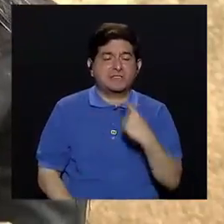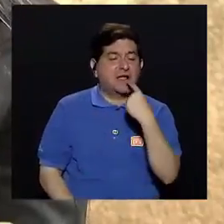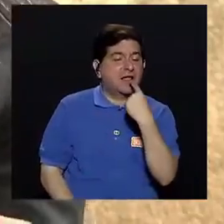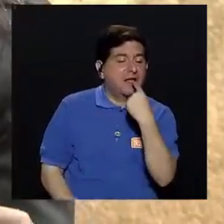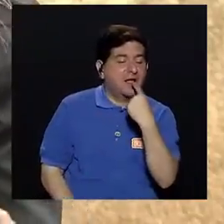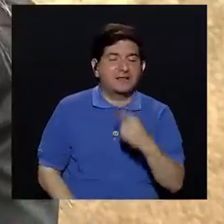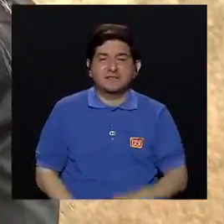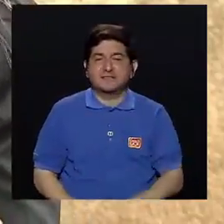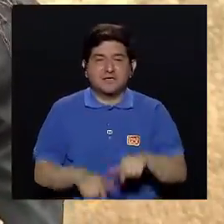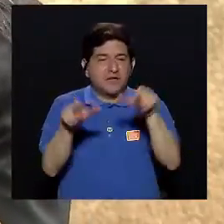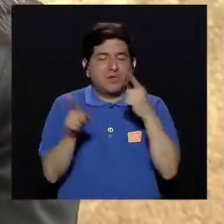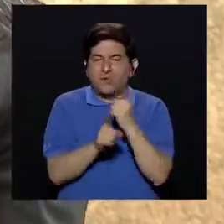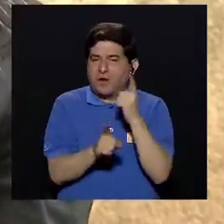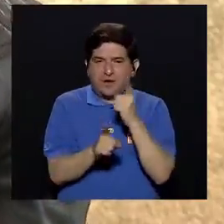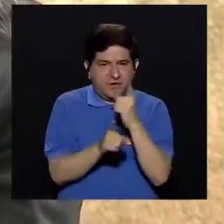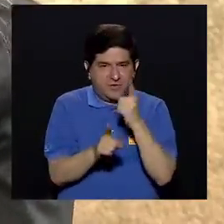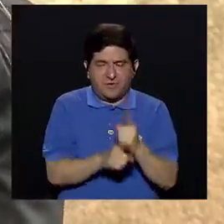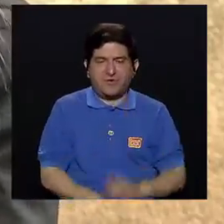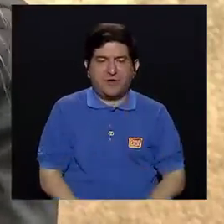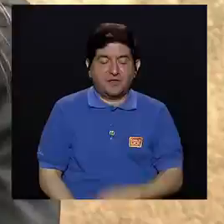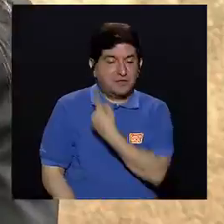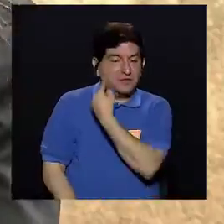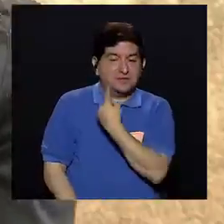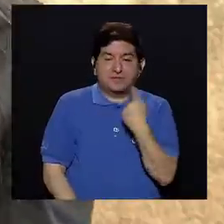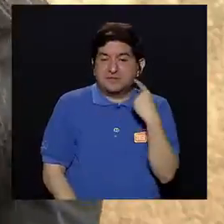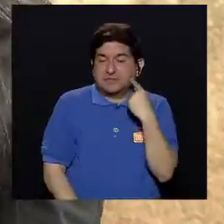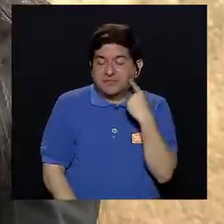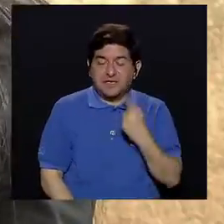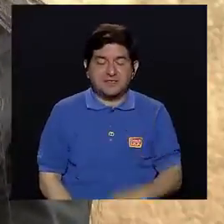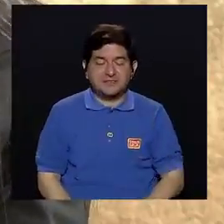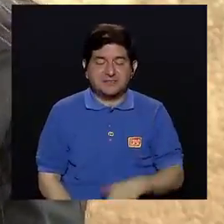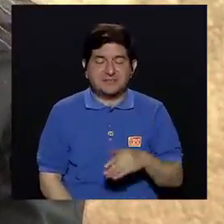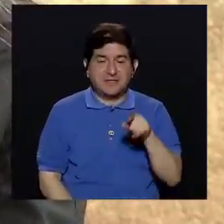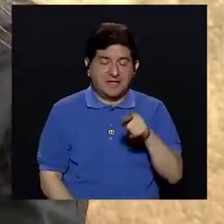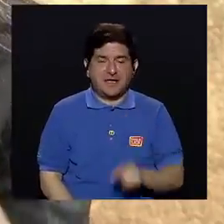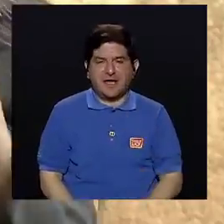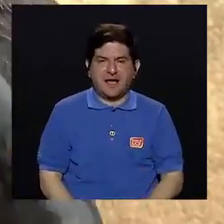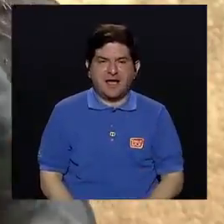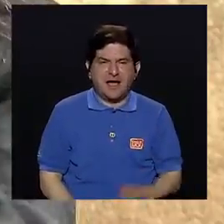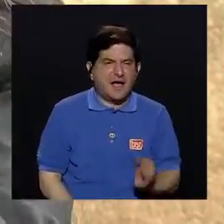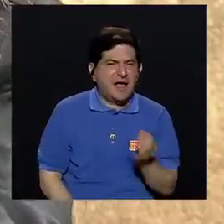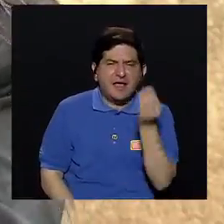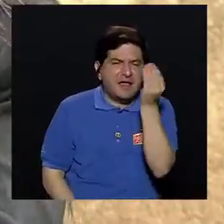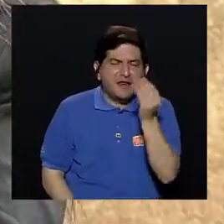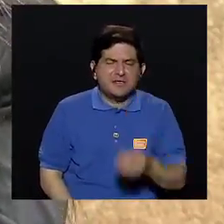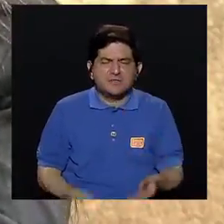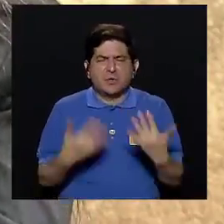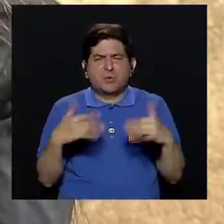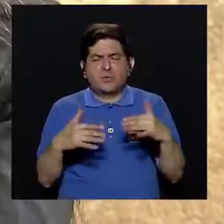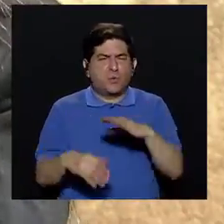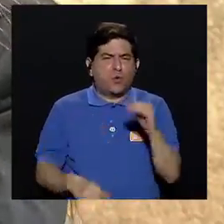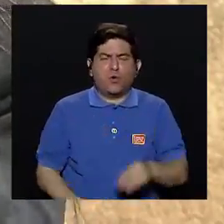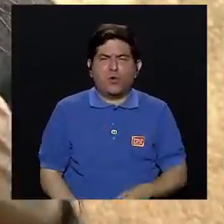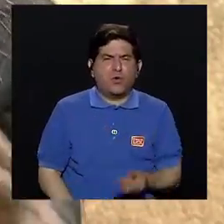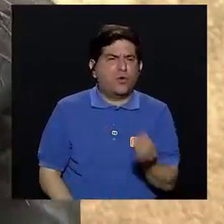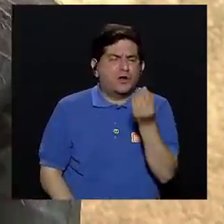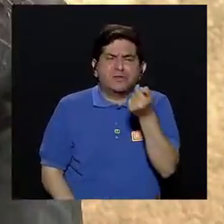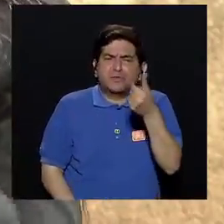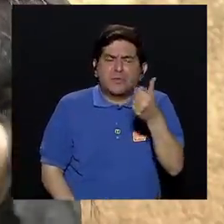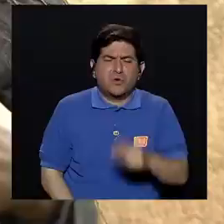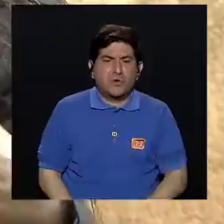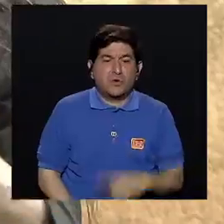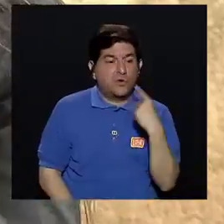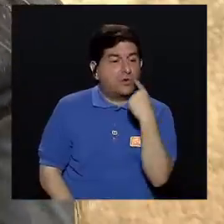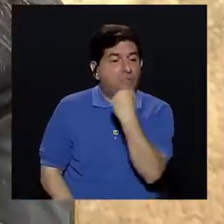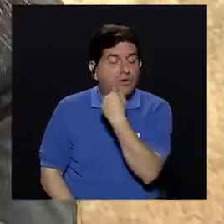debe de ser si el macilar no nos crece o la mandíbula nos crece más de la cuenta o no tenemos los dientes de arriba porque nacieron mal o